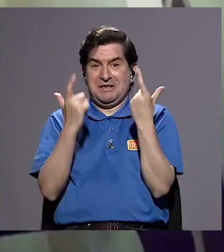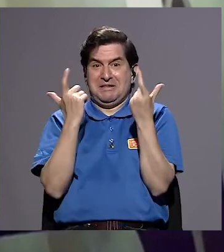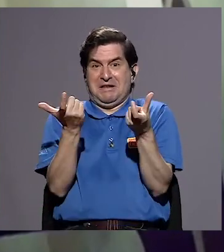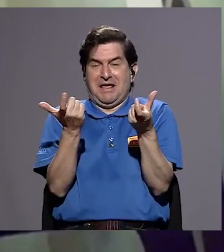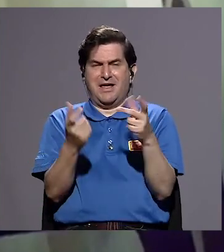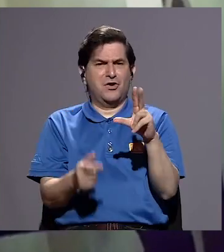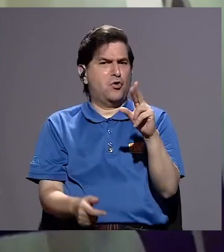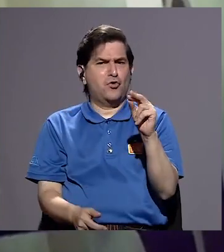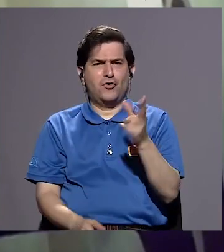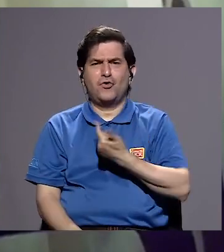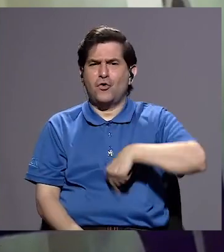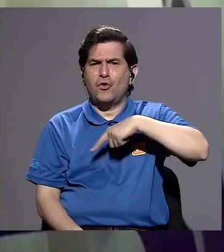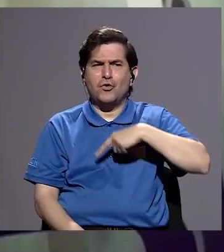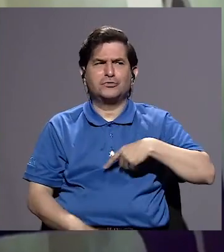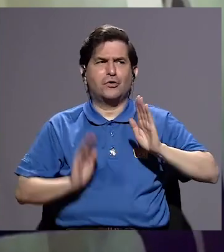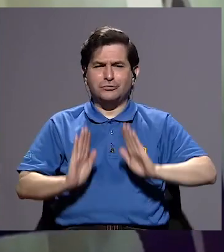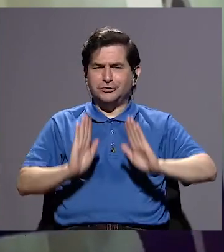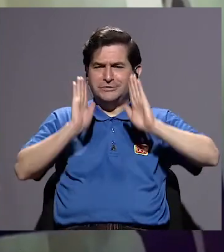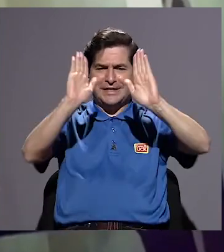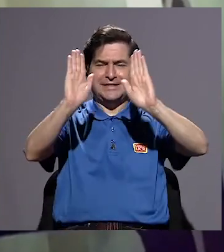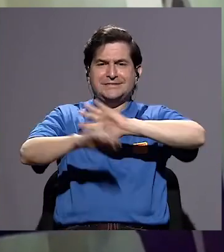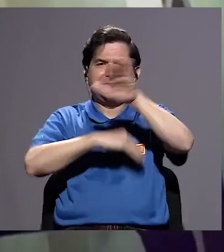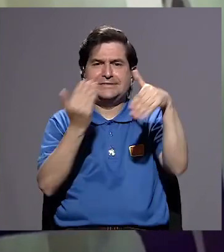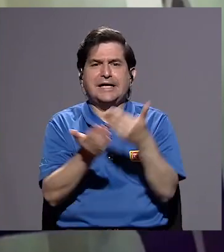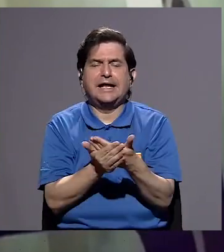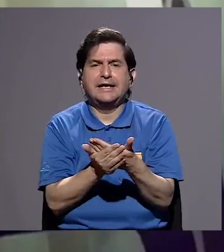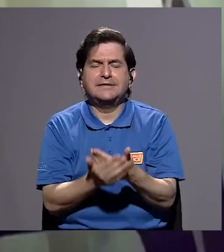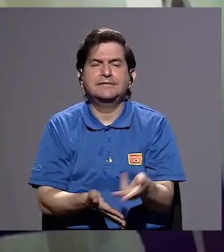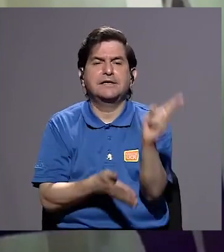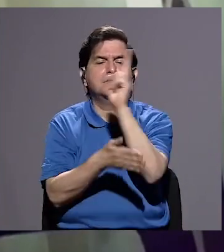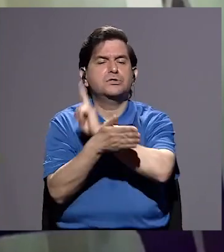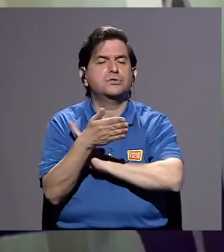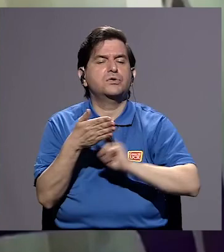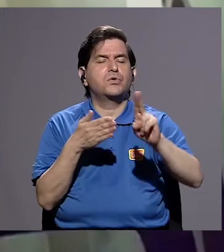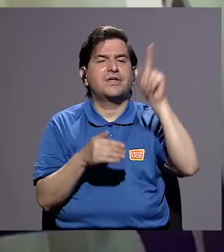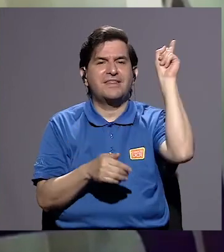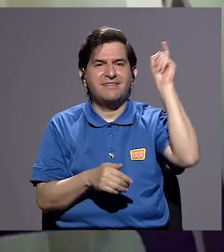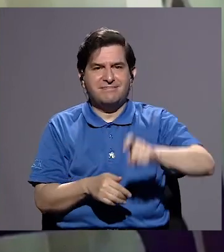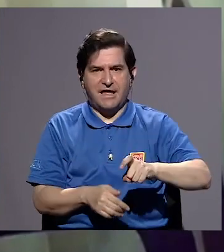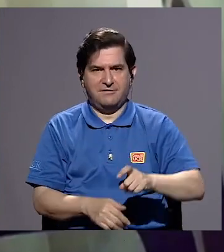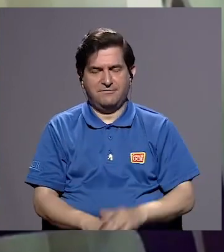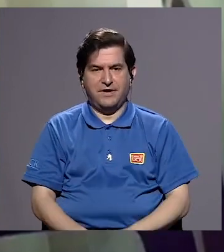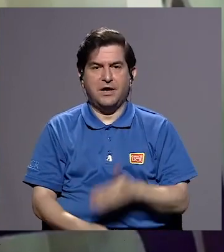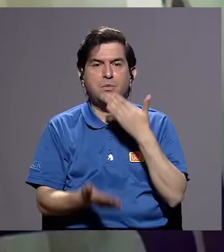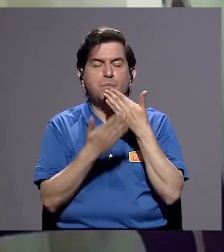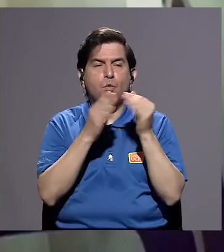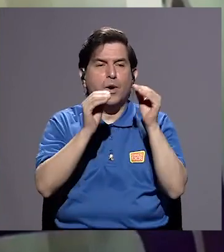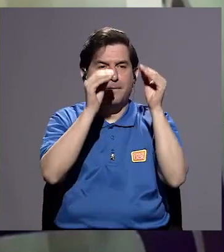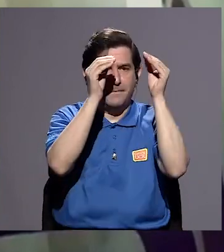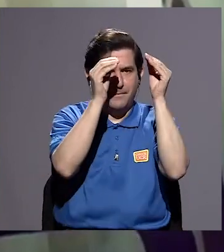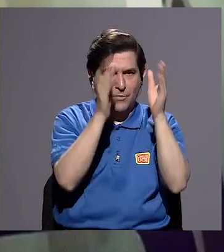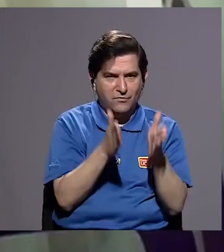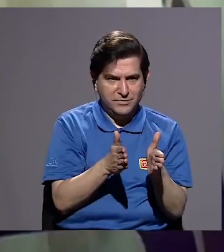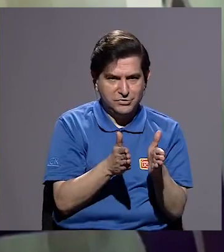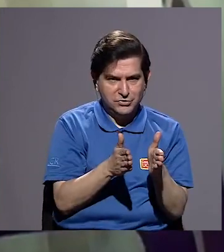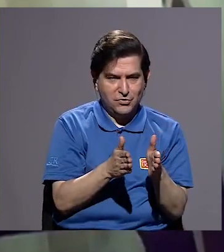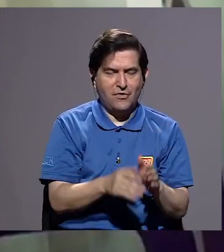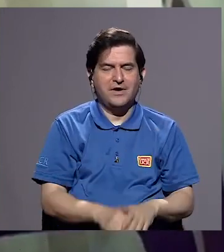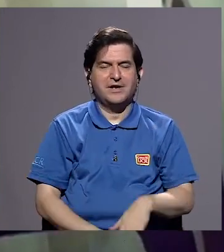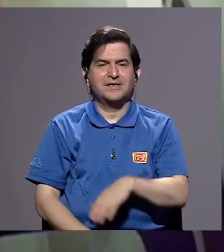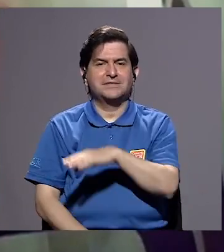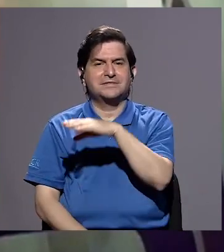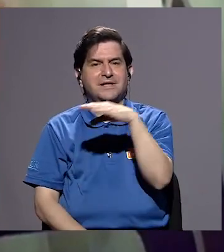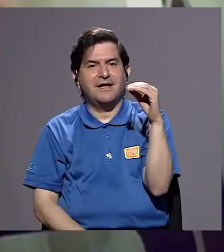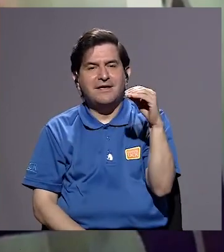No, tenemos que ser excelentes en todo. Y las universidades tienen que ser buenos profesores, tienen que